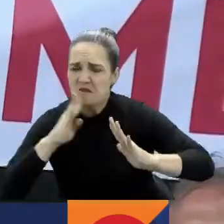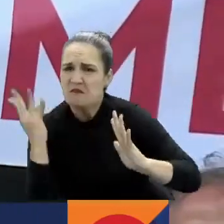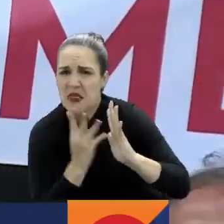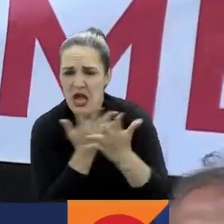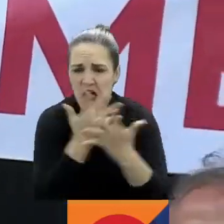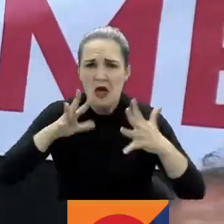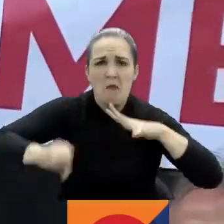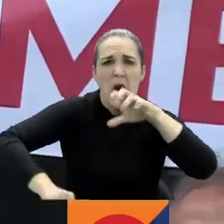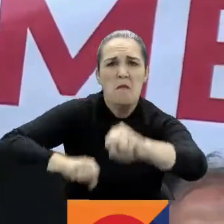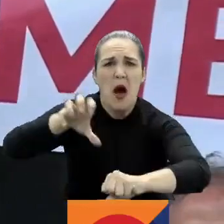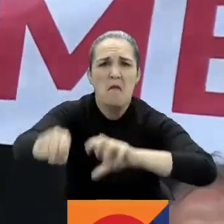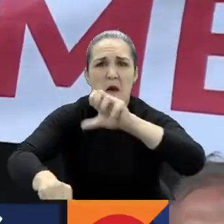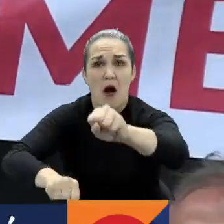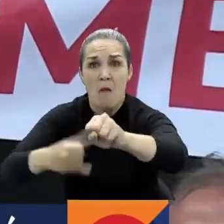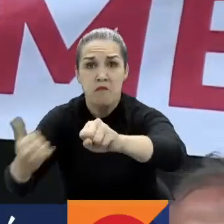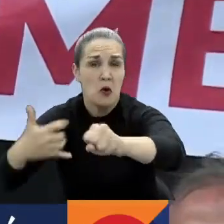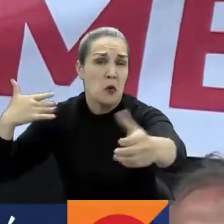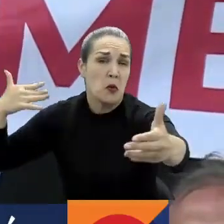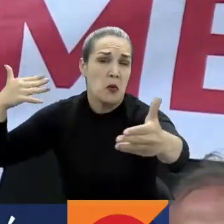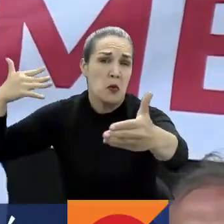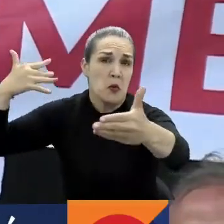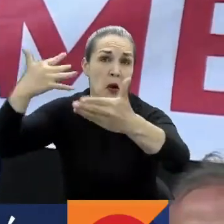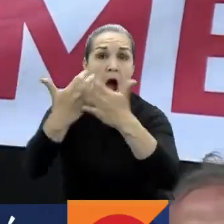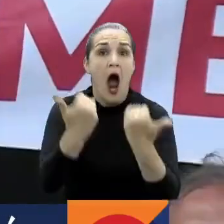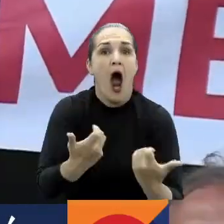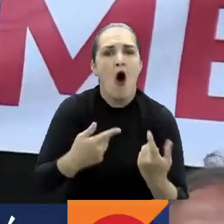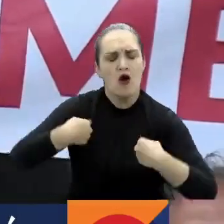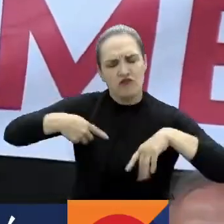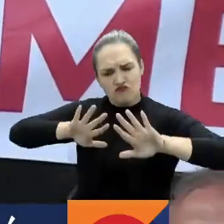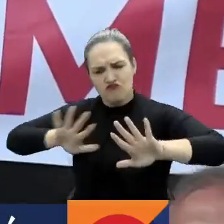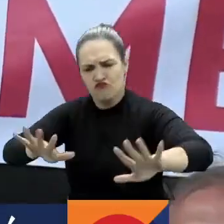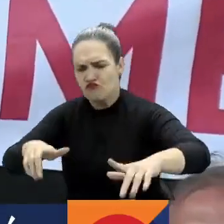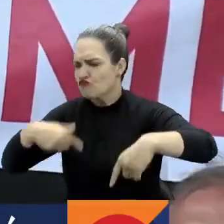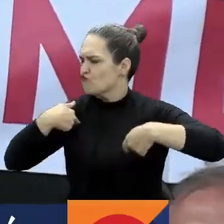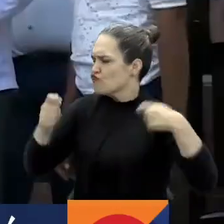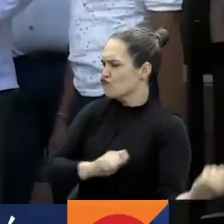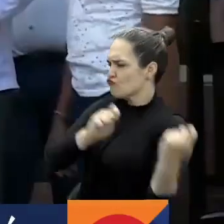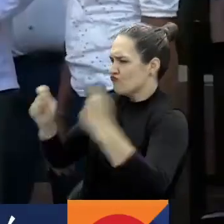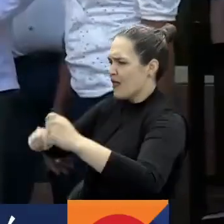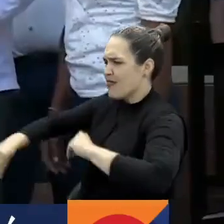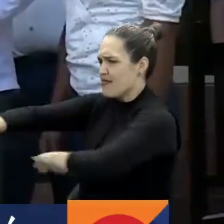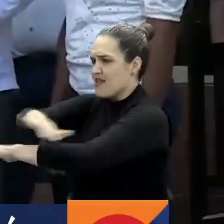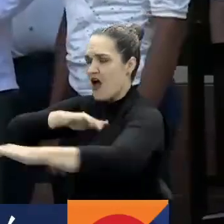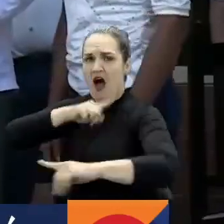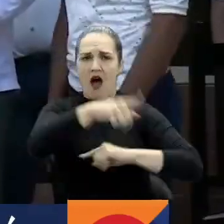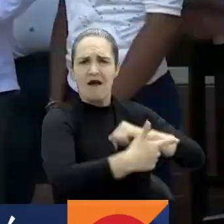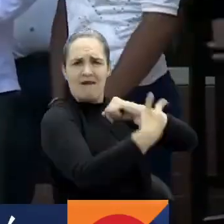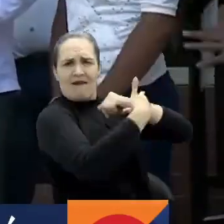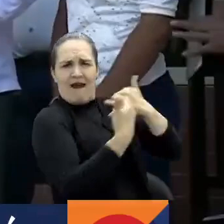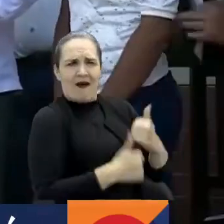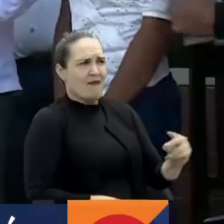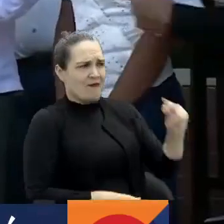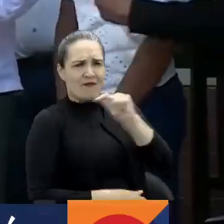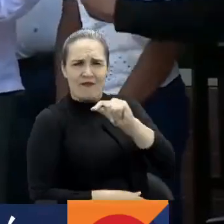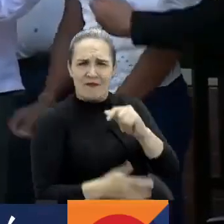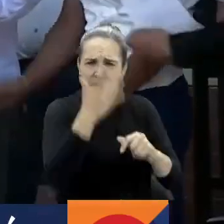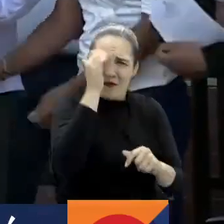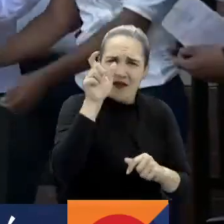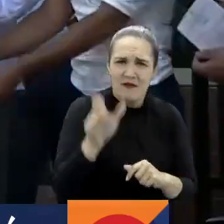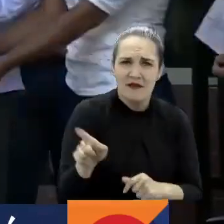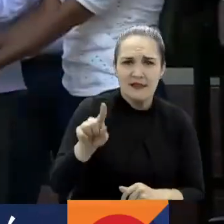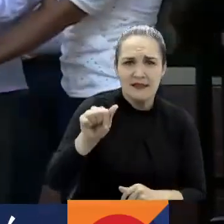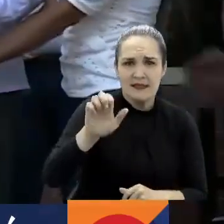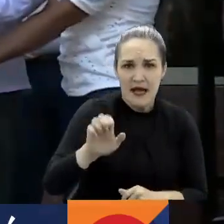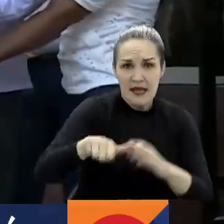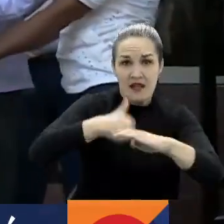sí inicia una flamante investigación y suspende al director de la entidad. Adicionalmente afirmó que se trata de un campanazo para